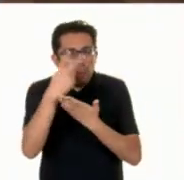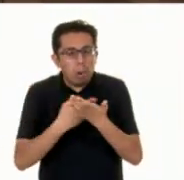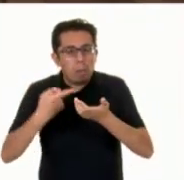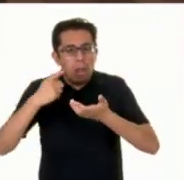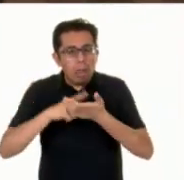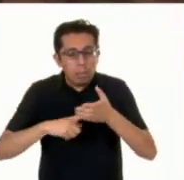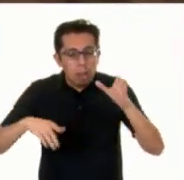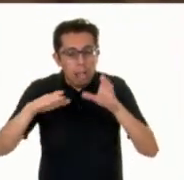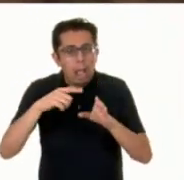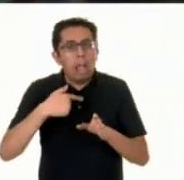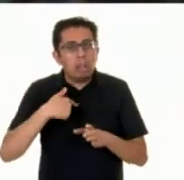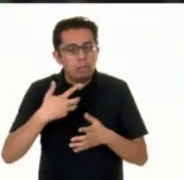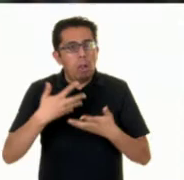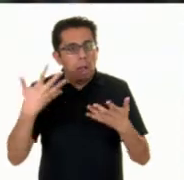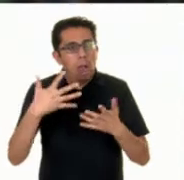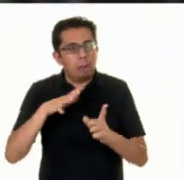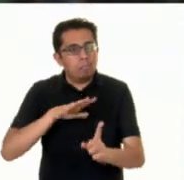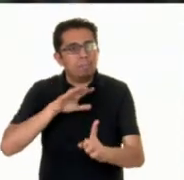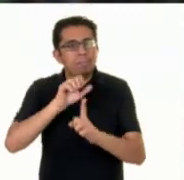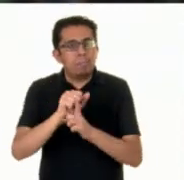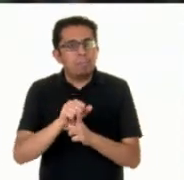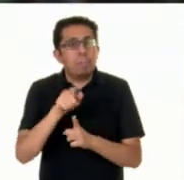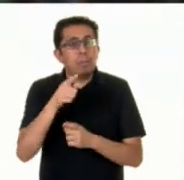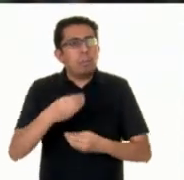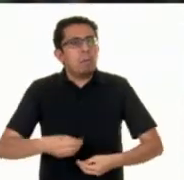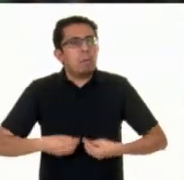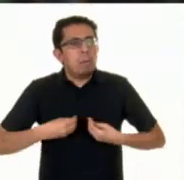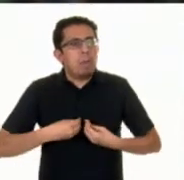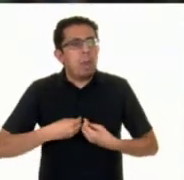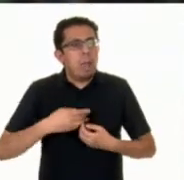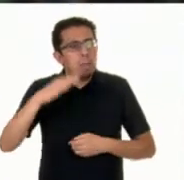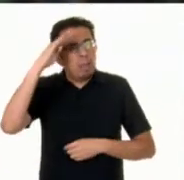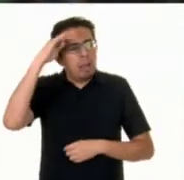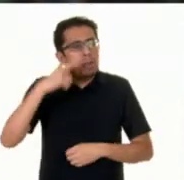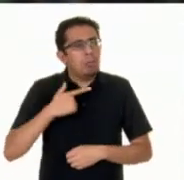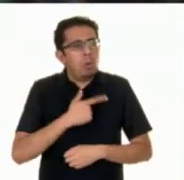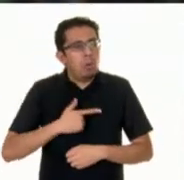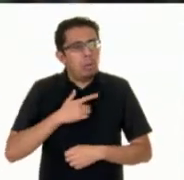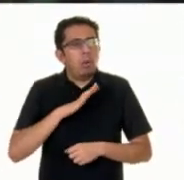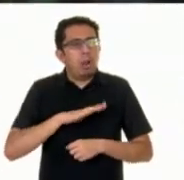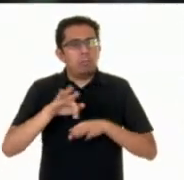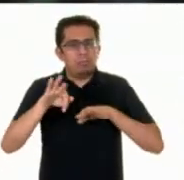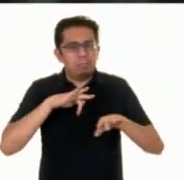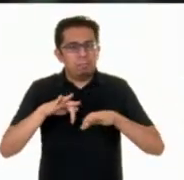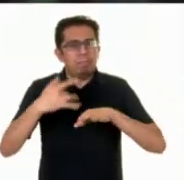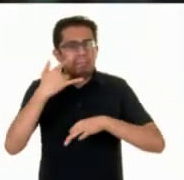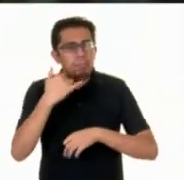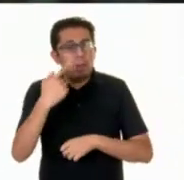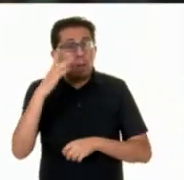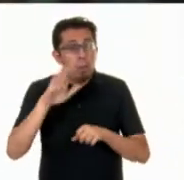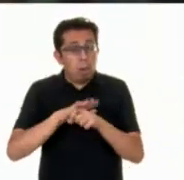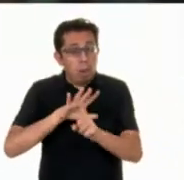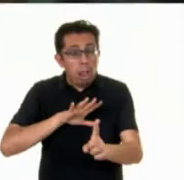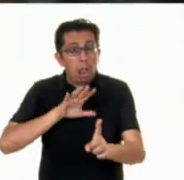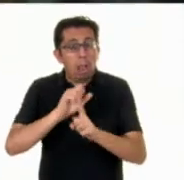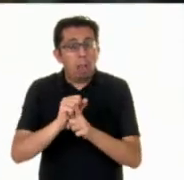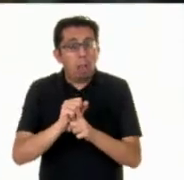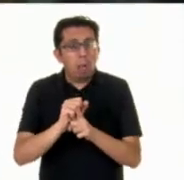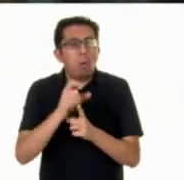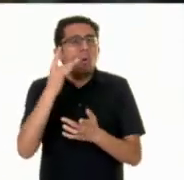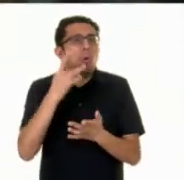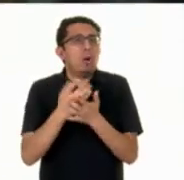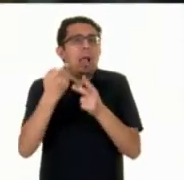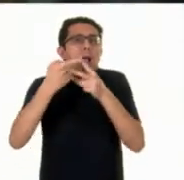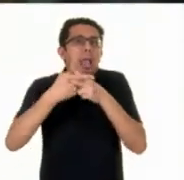yo lo hago realidad. En la vida encuentra lo que te gusta y trabaja con todo tu corazón y energía. Porque alcanzar una meta es solo la